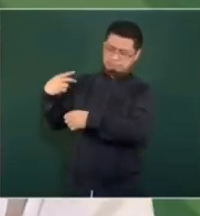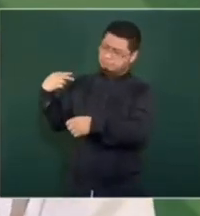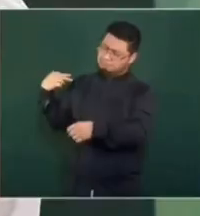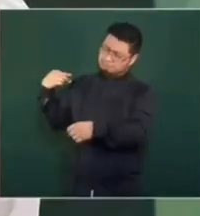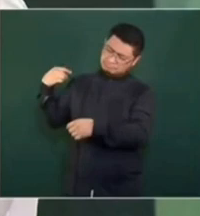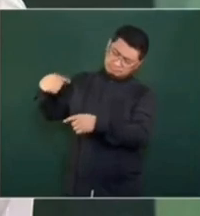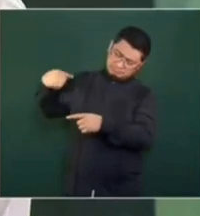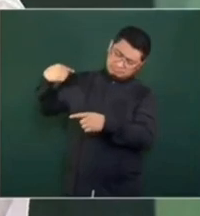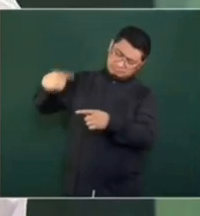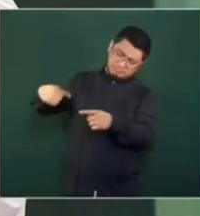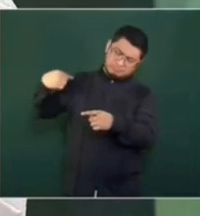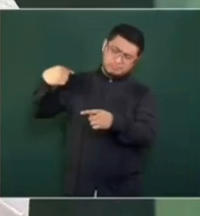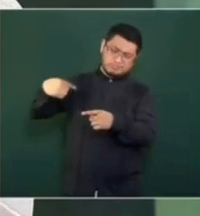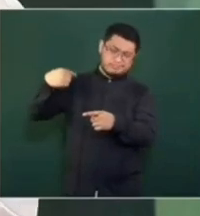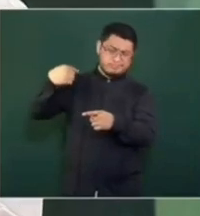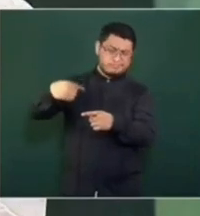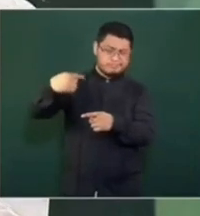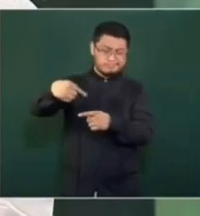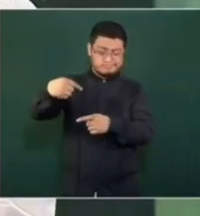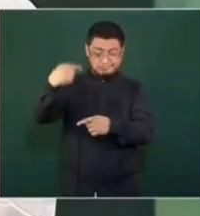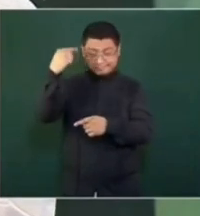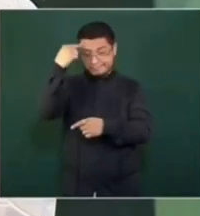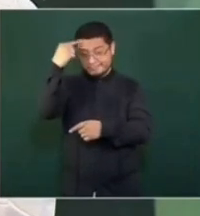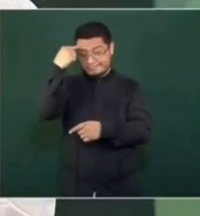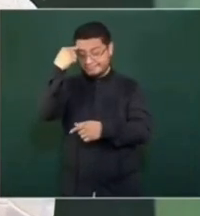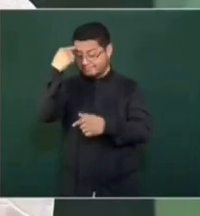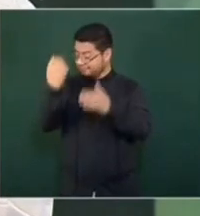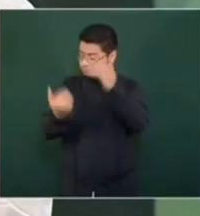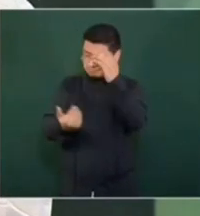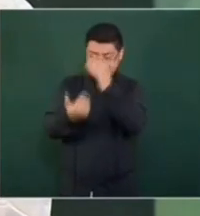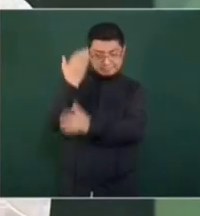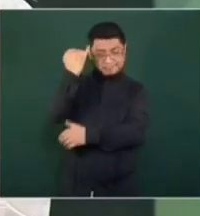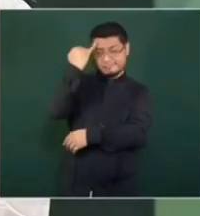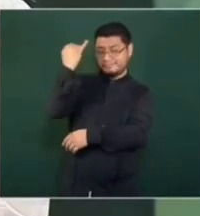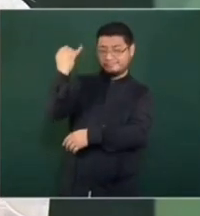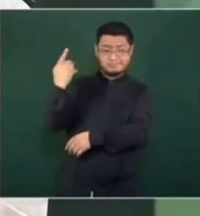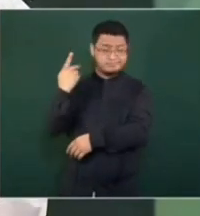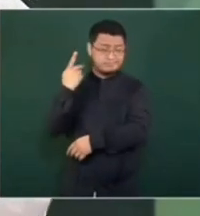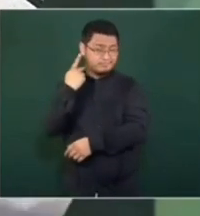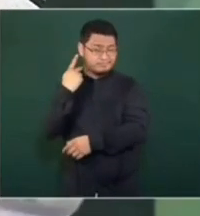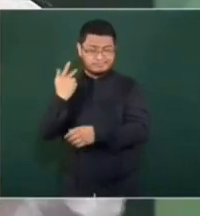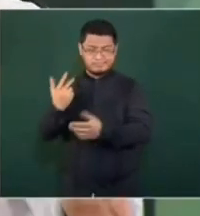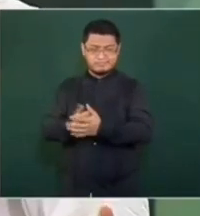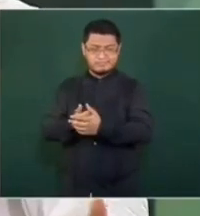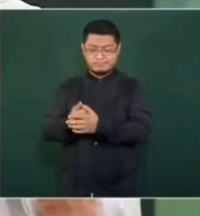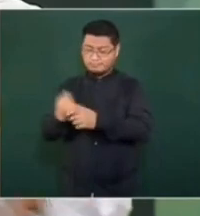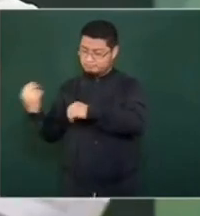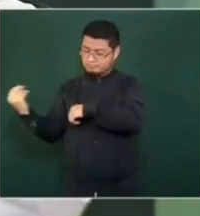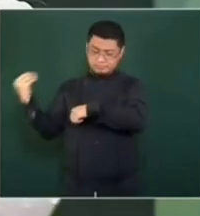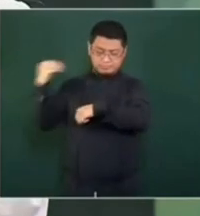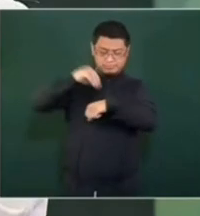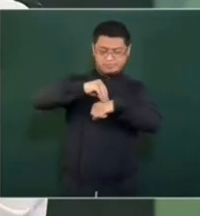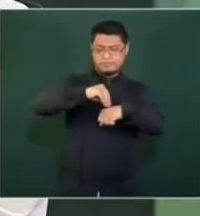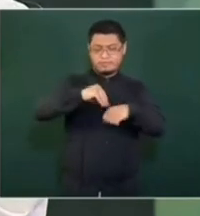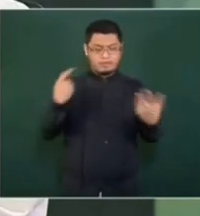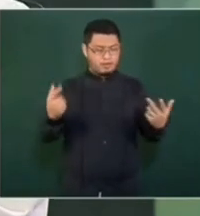neoliberales en el terreno educativo,